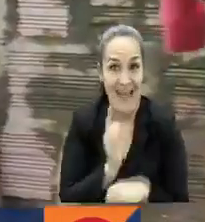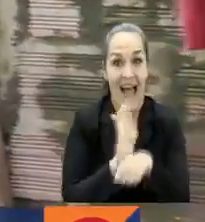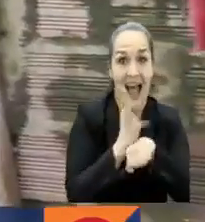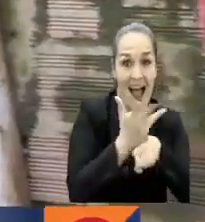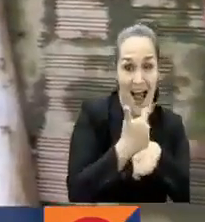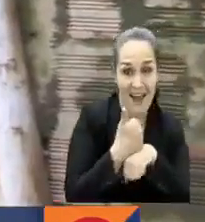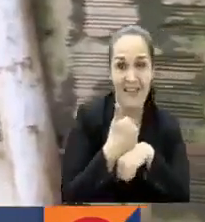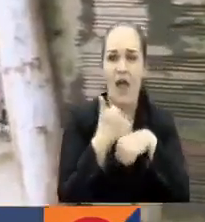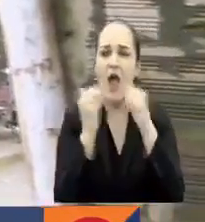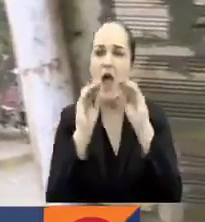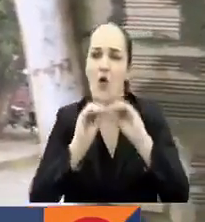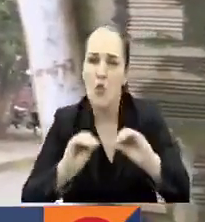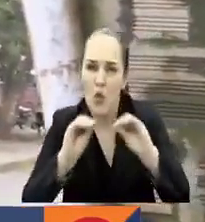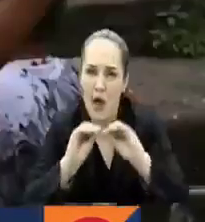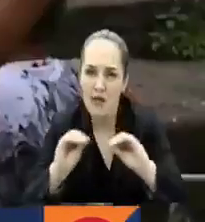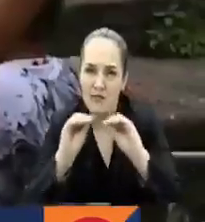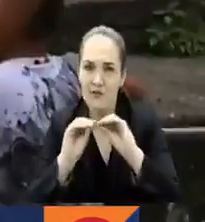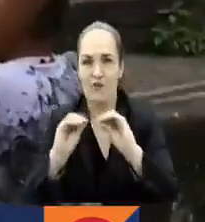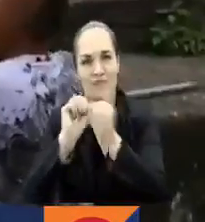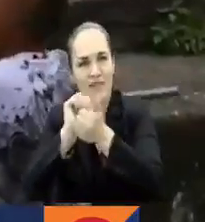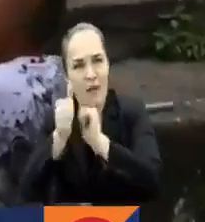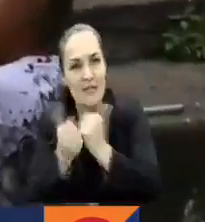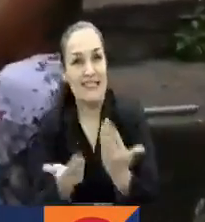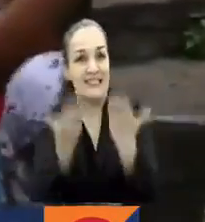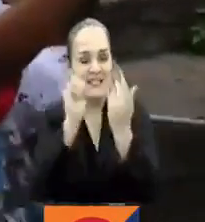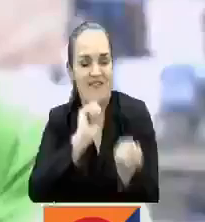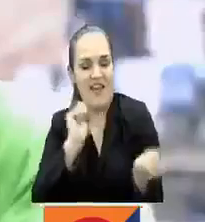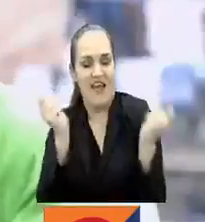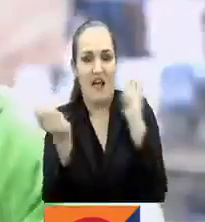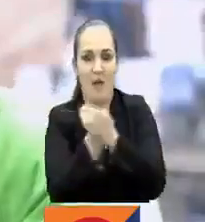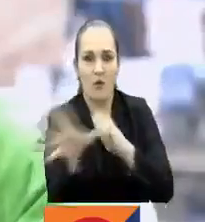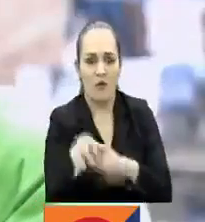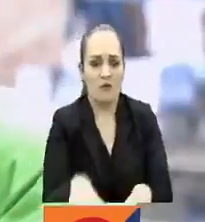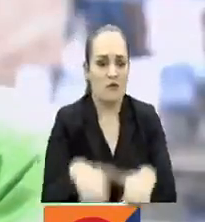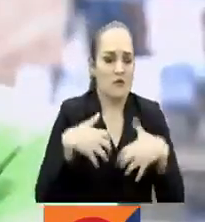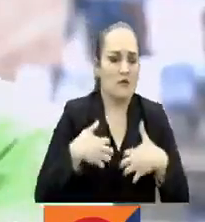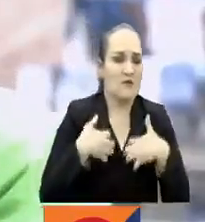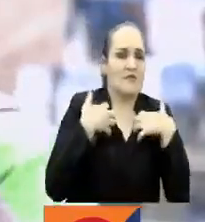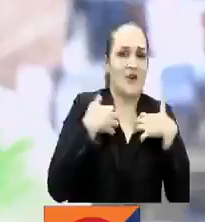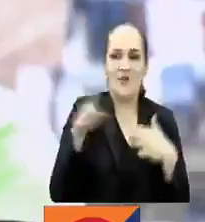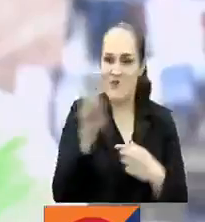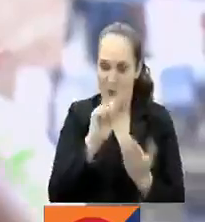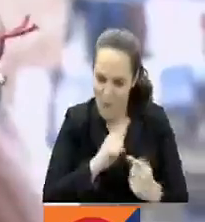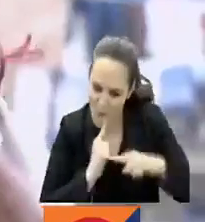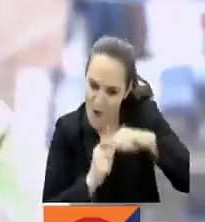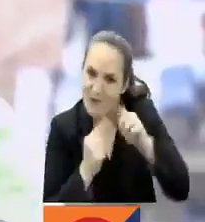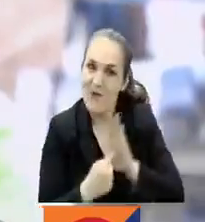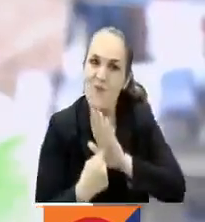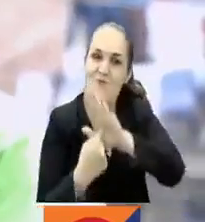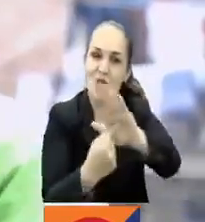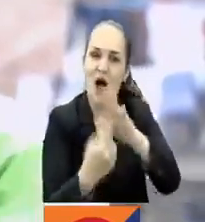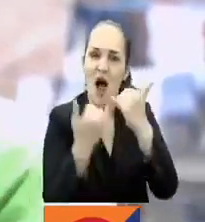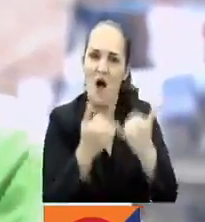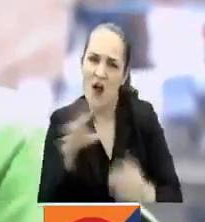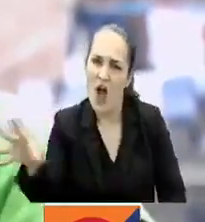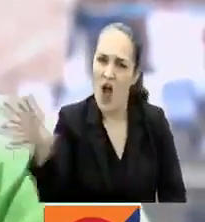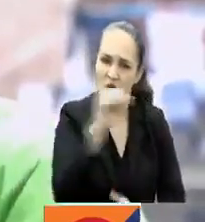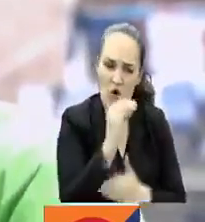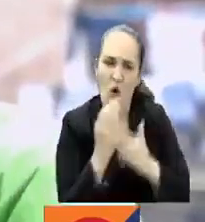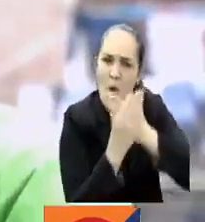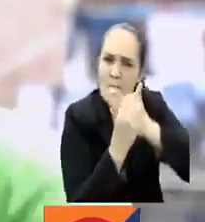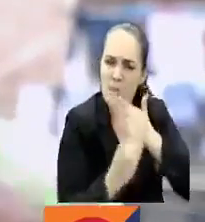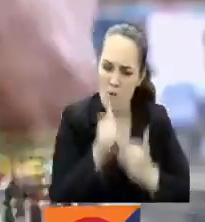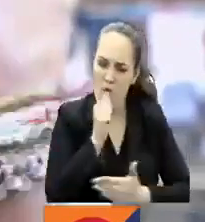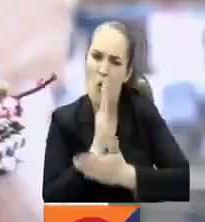el estigma de este rinconcito de Cali llamado Siloé, al que todos le temen. Esa es mi gente, gente humilde, pobre